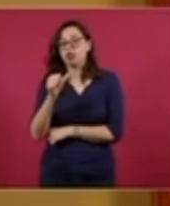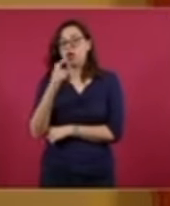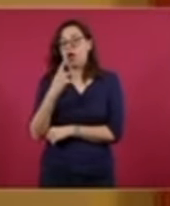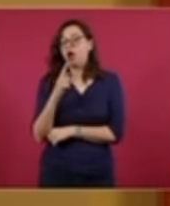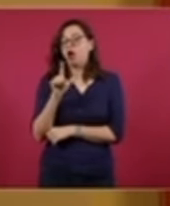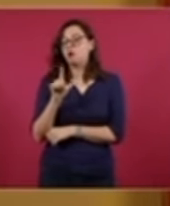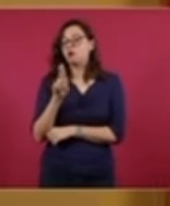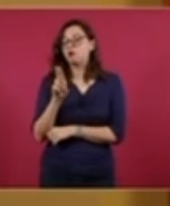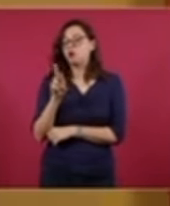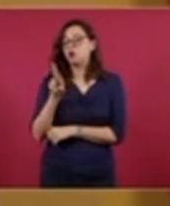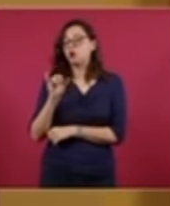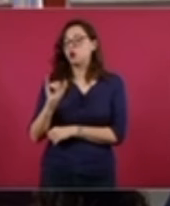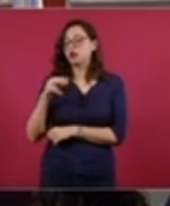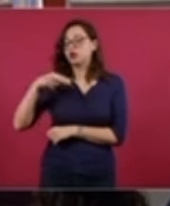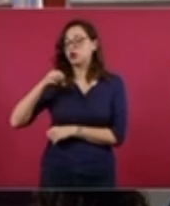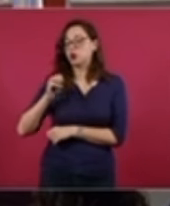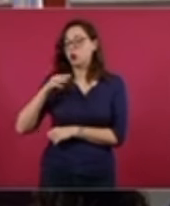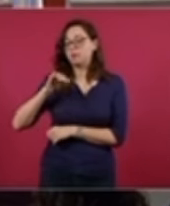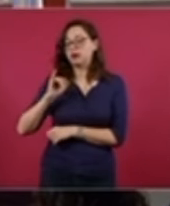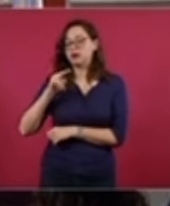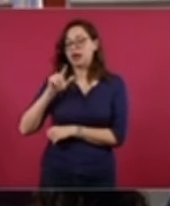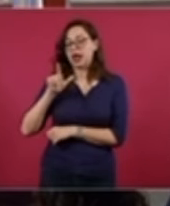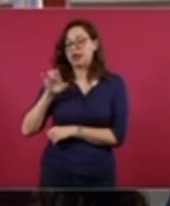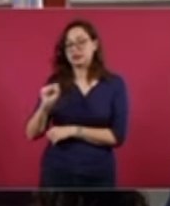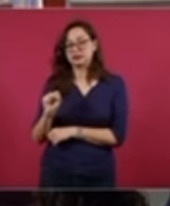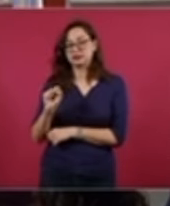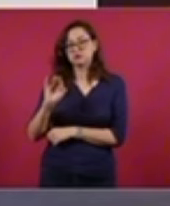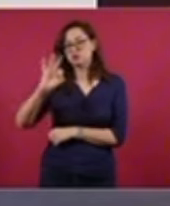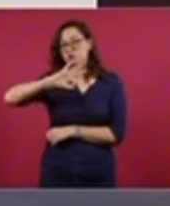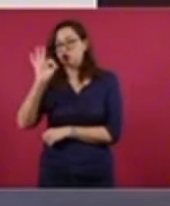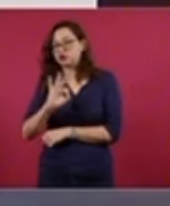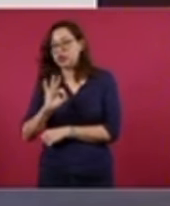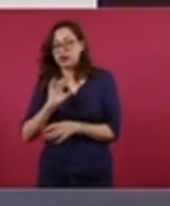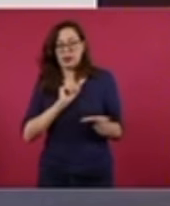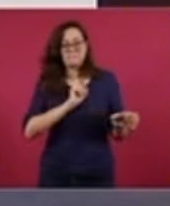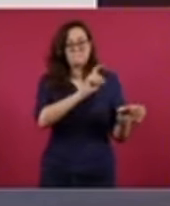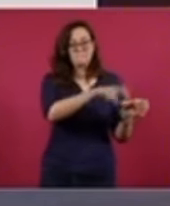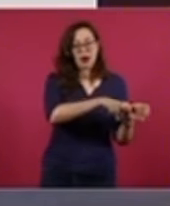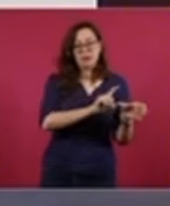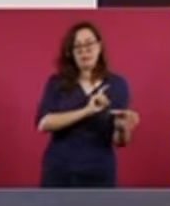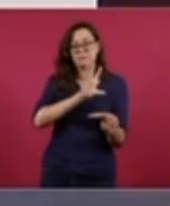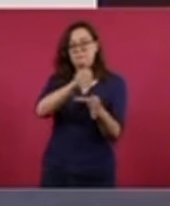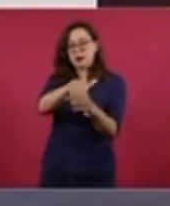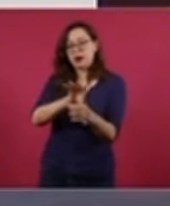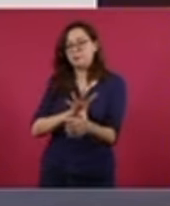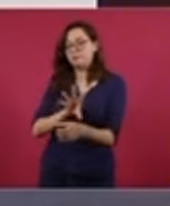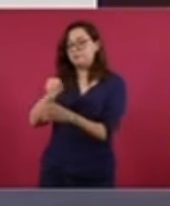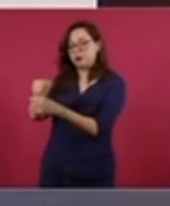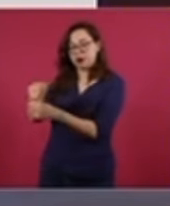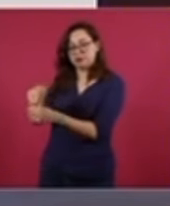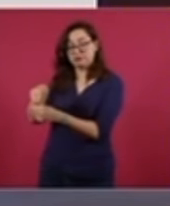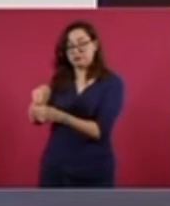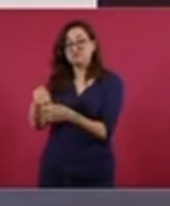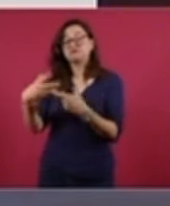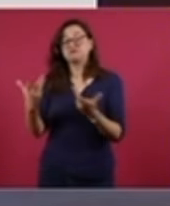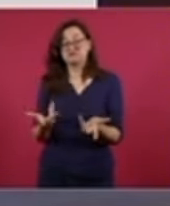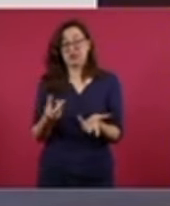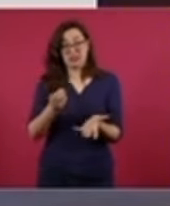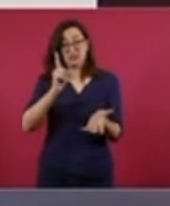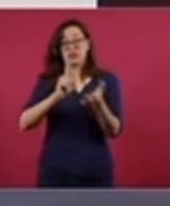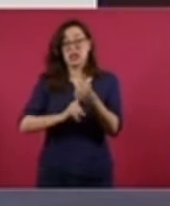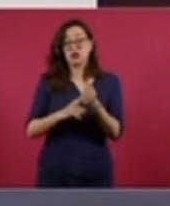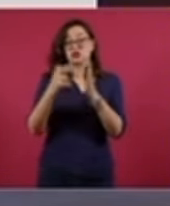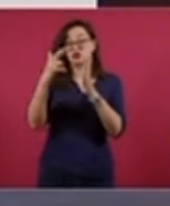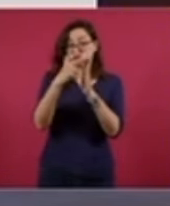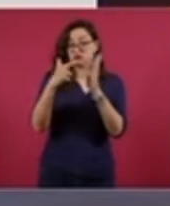ha llamado la sobrerepresentación. Y hay dos reglas muy importantes que establece nuestra Constitución que, como aquí